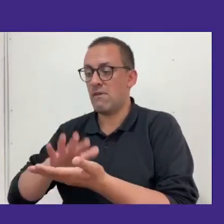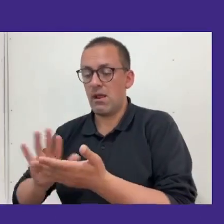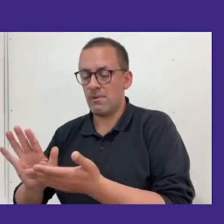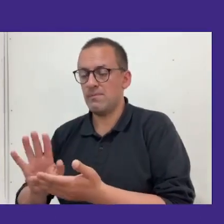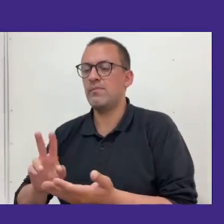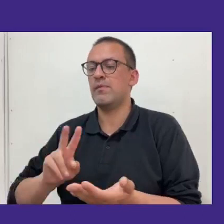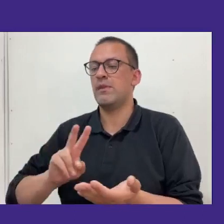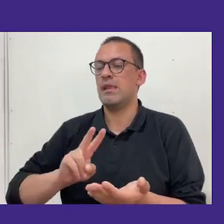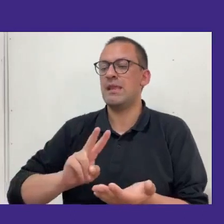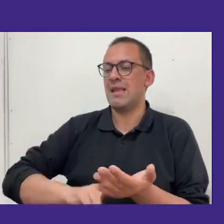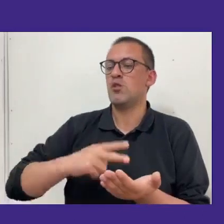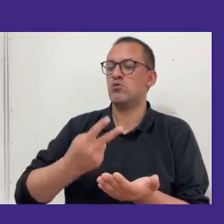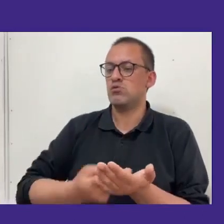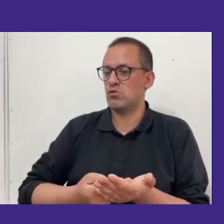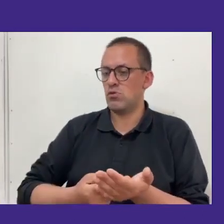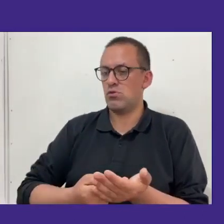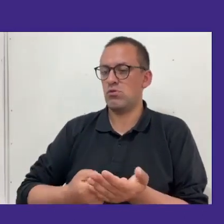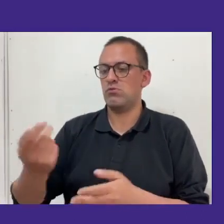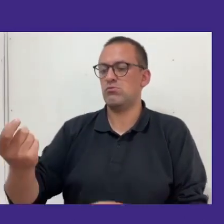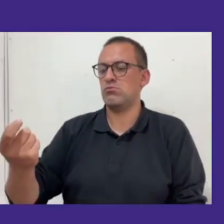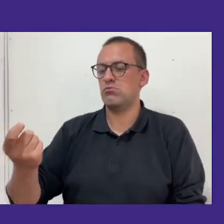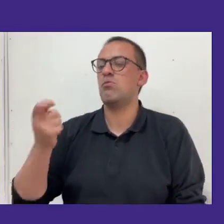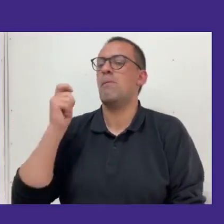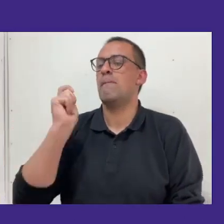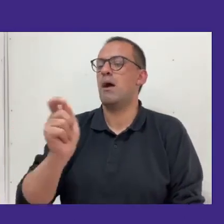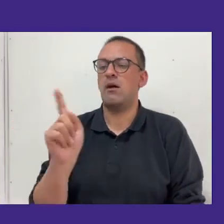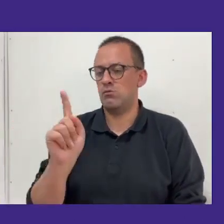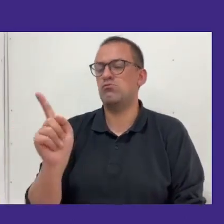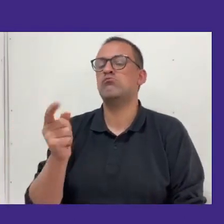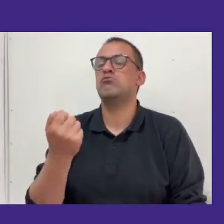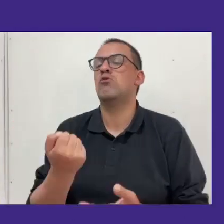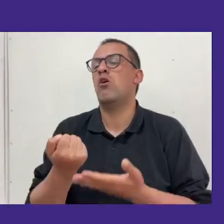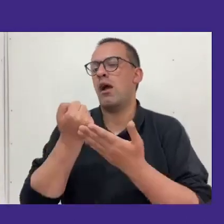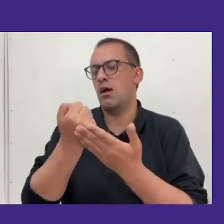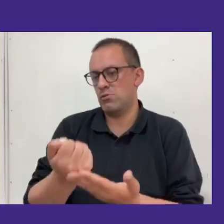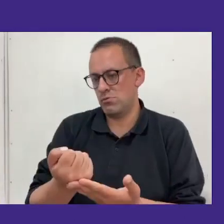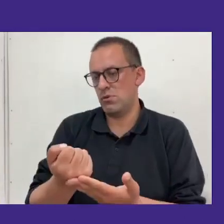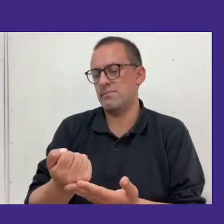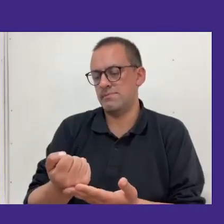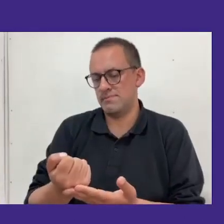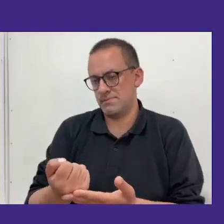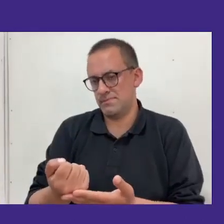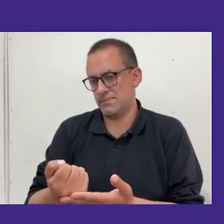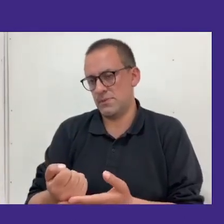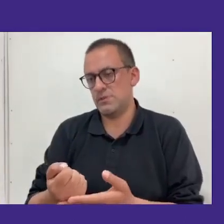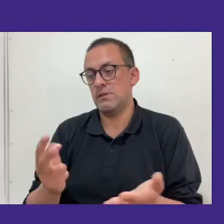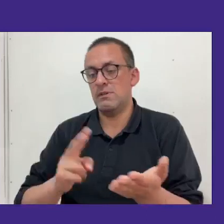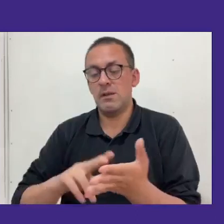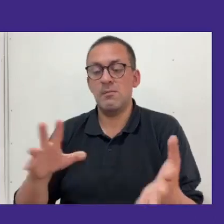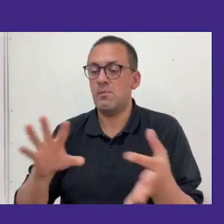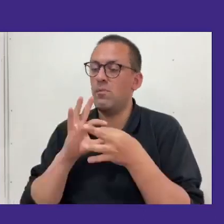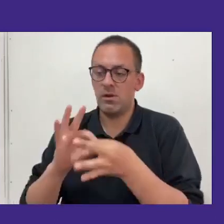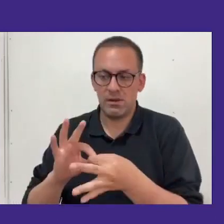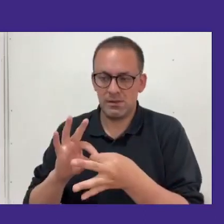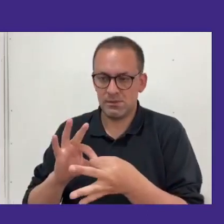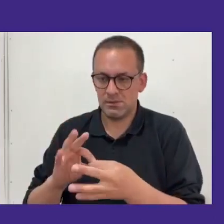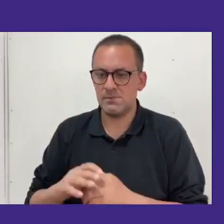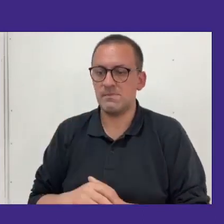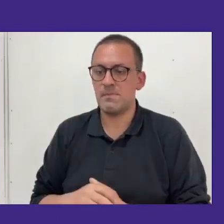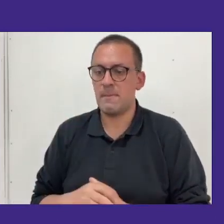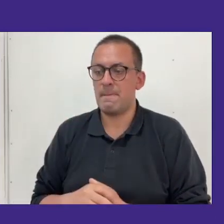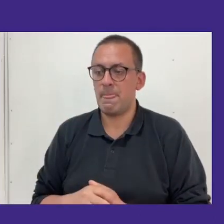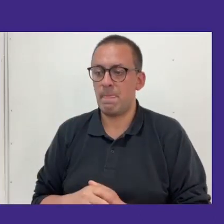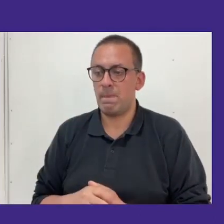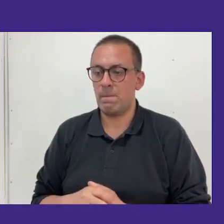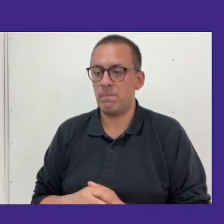traducciones se realizaron sin ningún cobro solo como una colaboración a nuestro proyecto para lo cual le estamos muy agradecidos al final